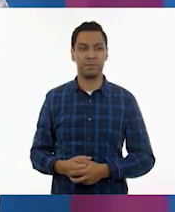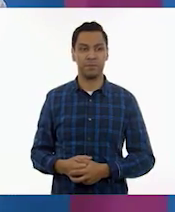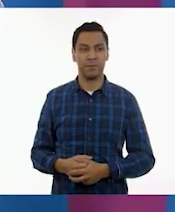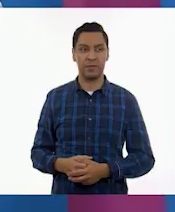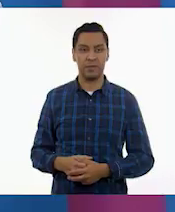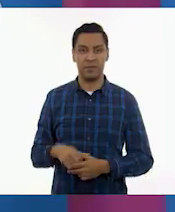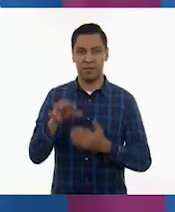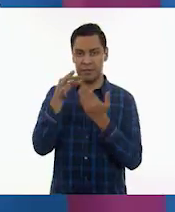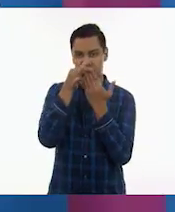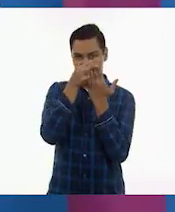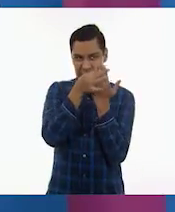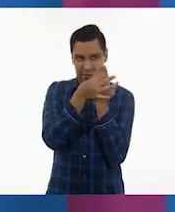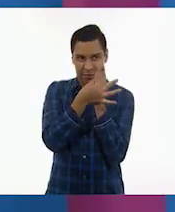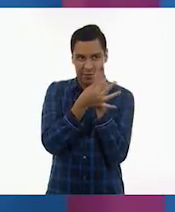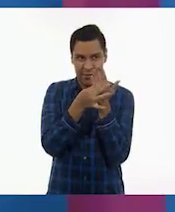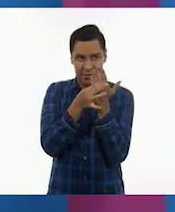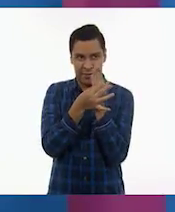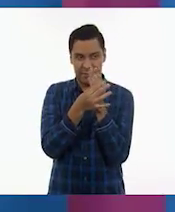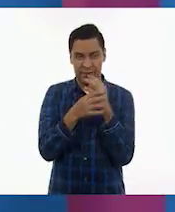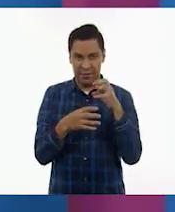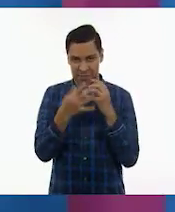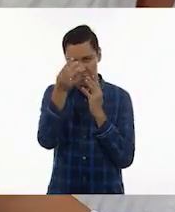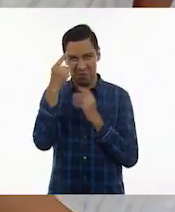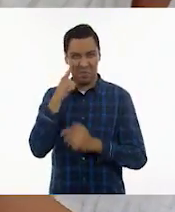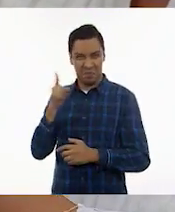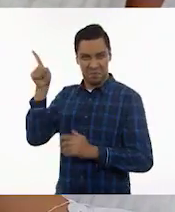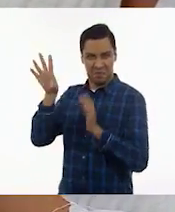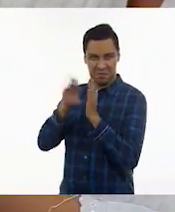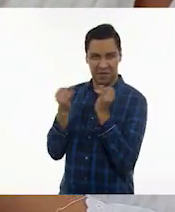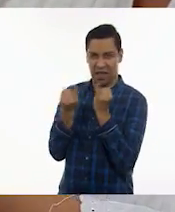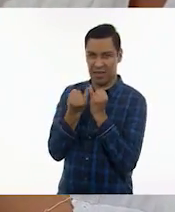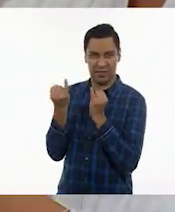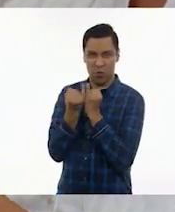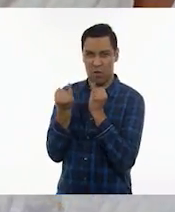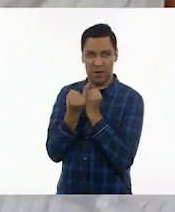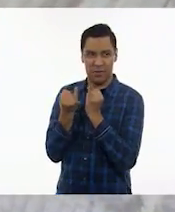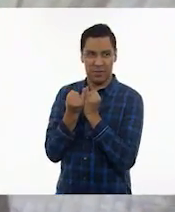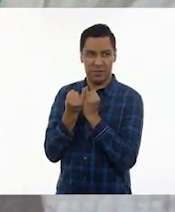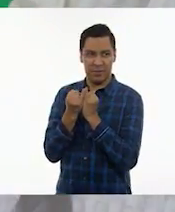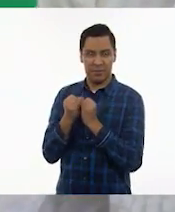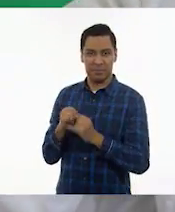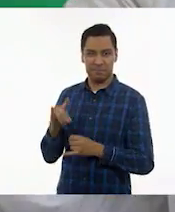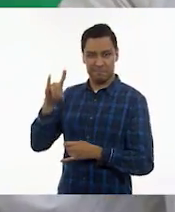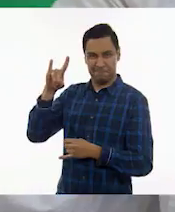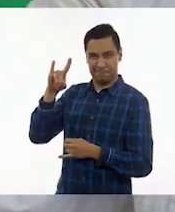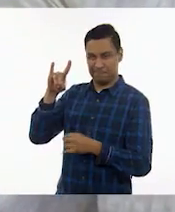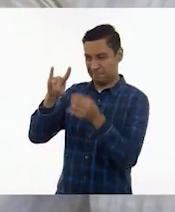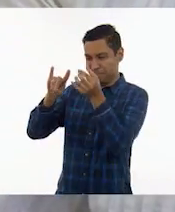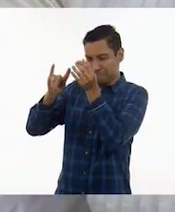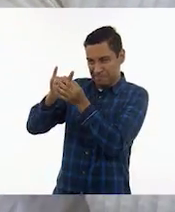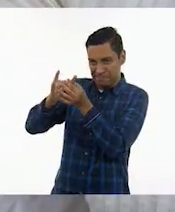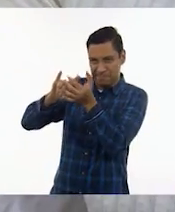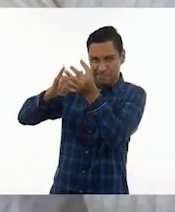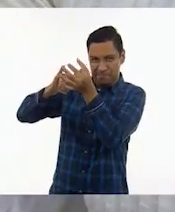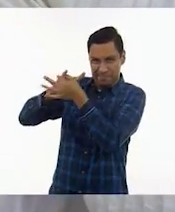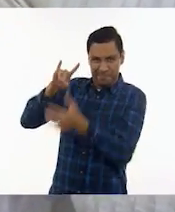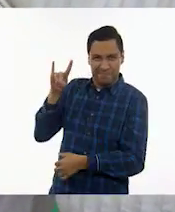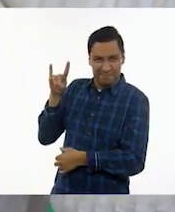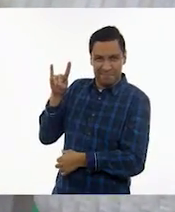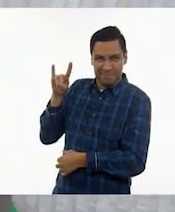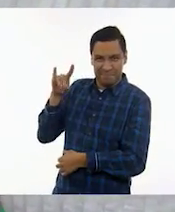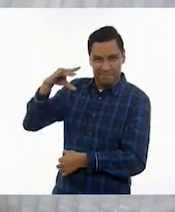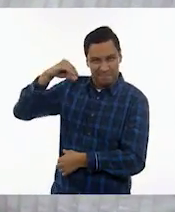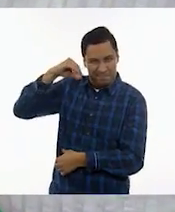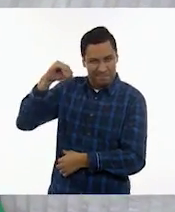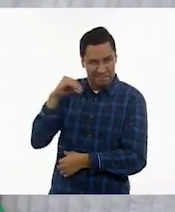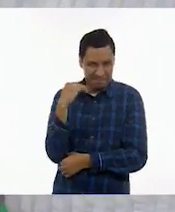colocar nuestros ojitos de esta manera y ya tenemos a nuestra vieja